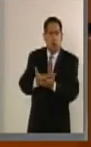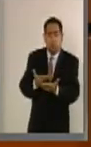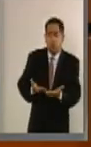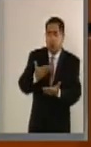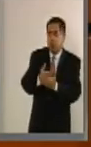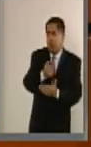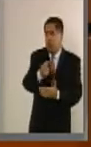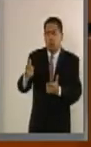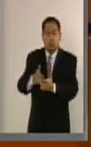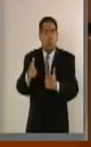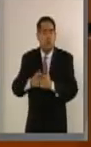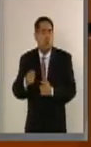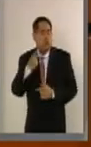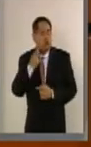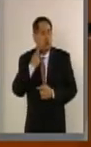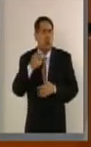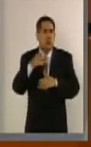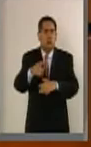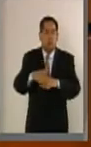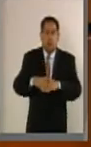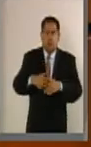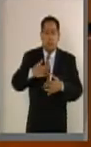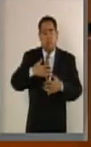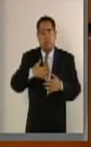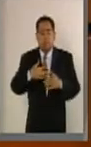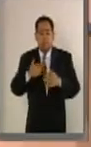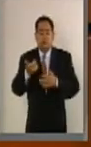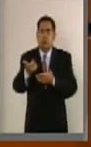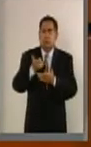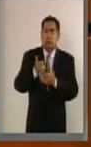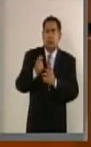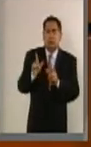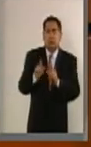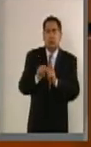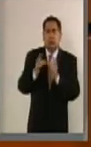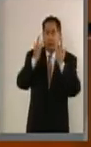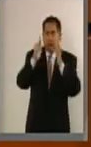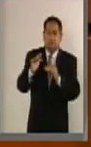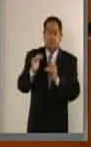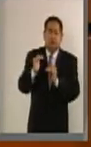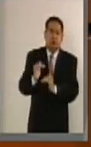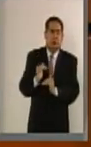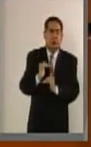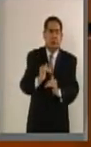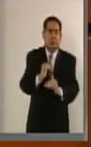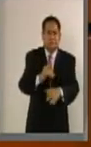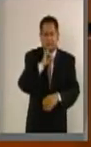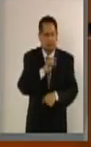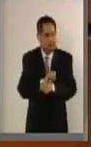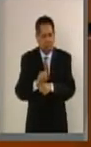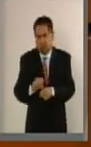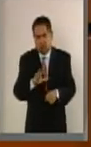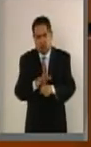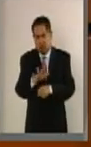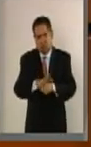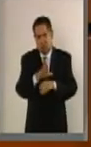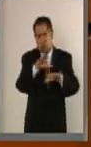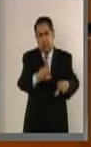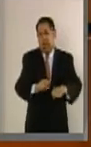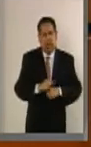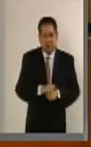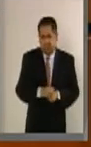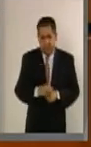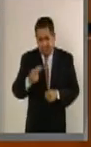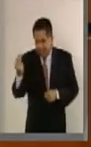partidos políticos de sólo renunciar a sus prerrogativas y otros beneficios son insuficientes. Son